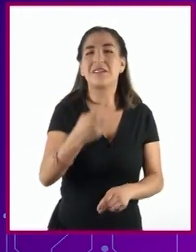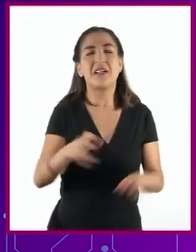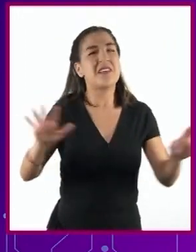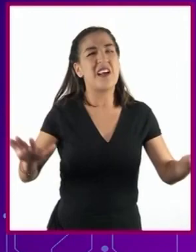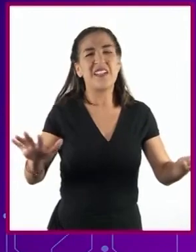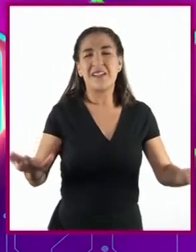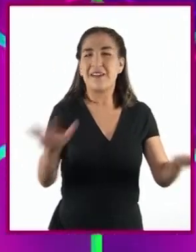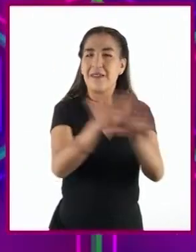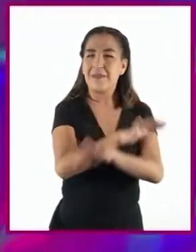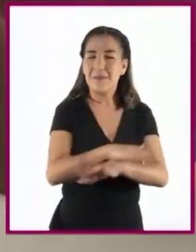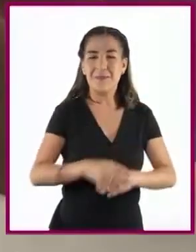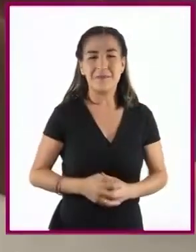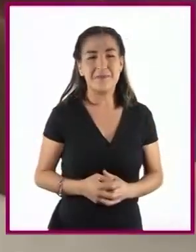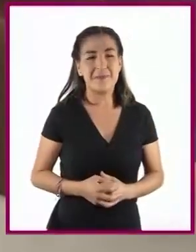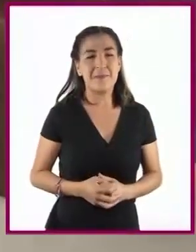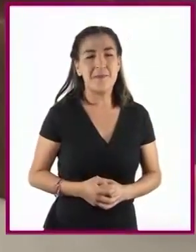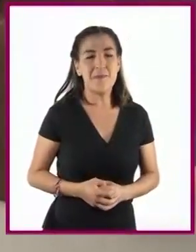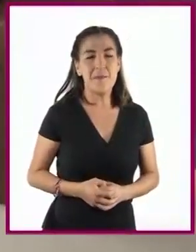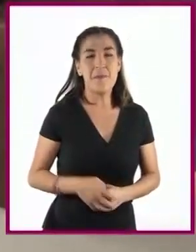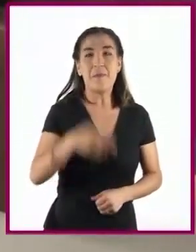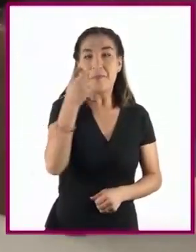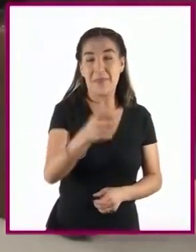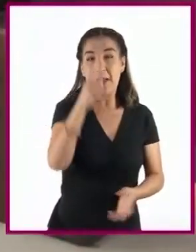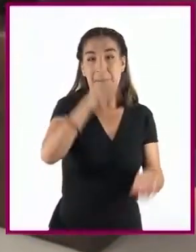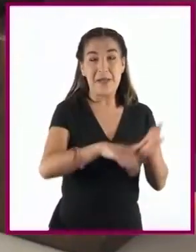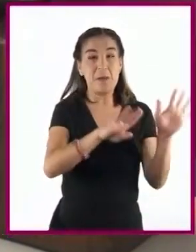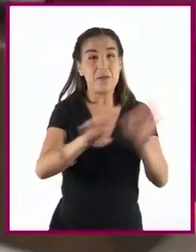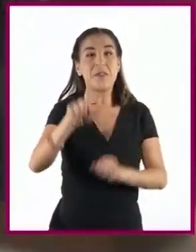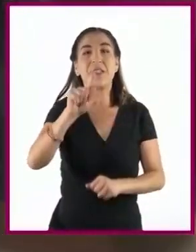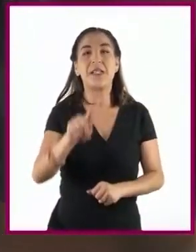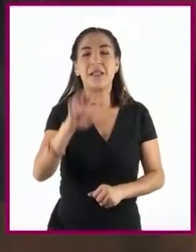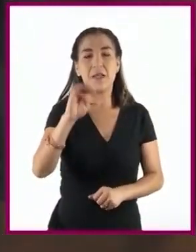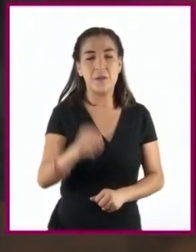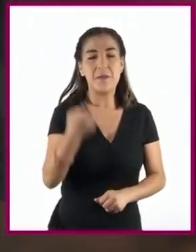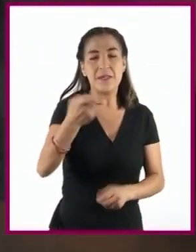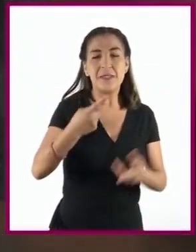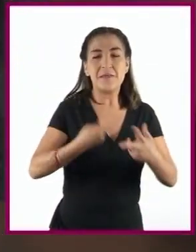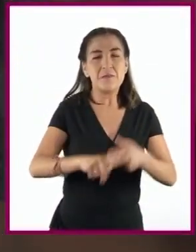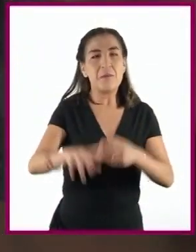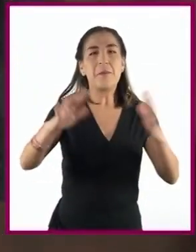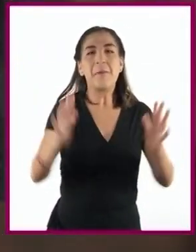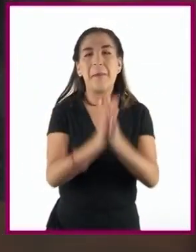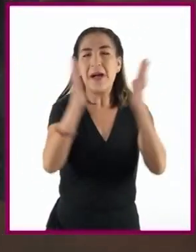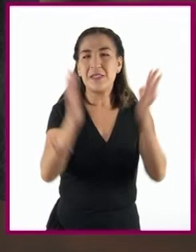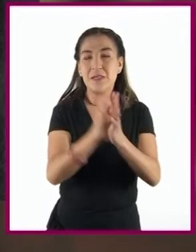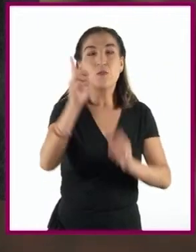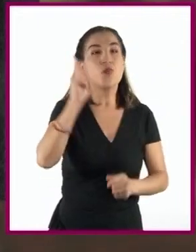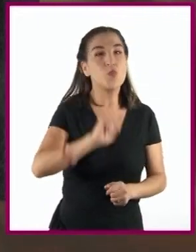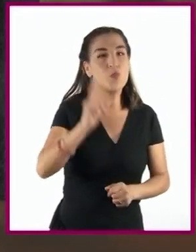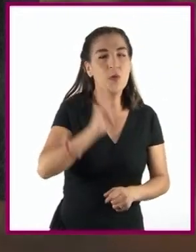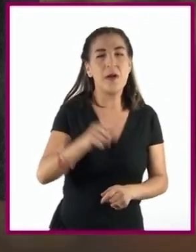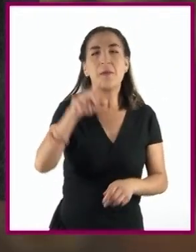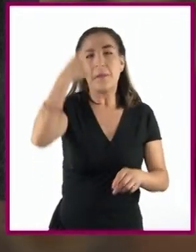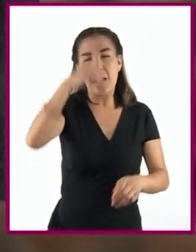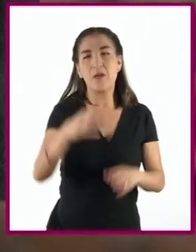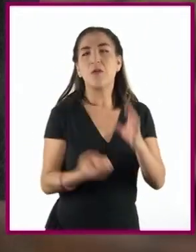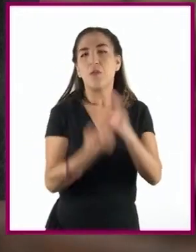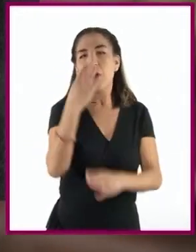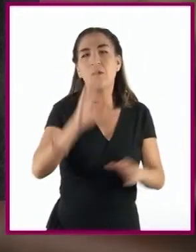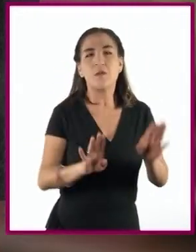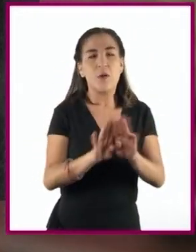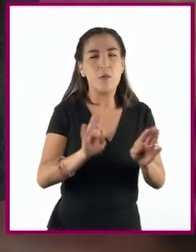misma manera para 1979 inició la participación femenina en puestos políticos